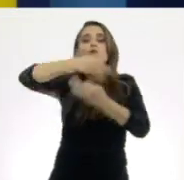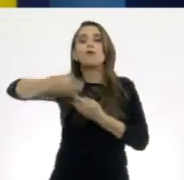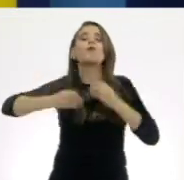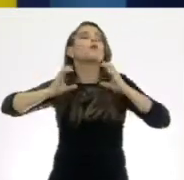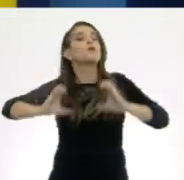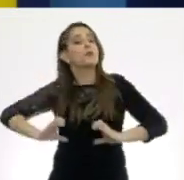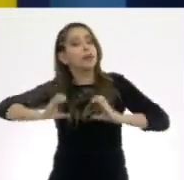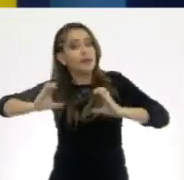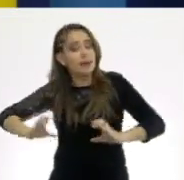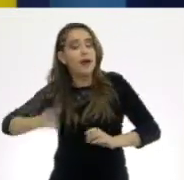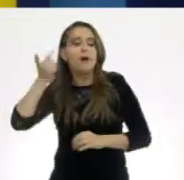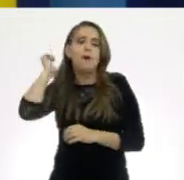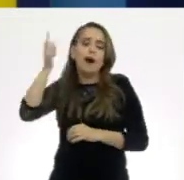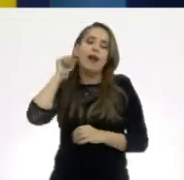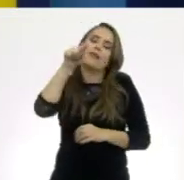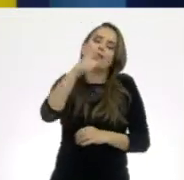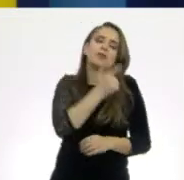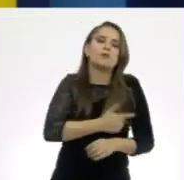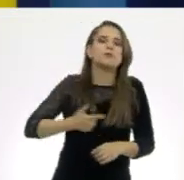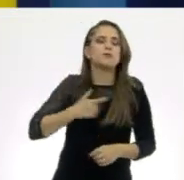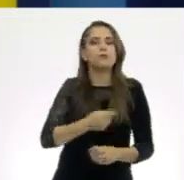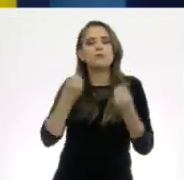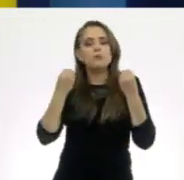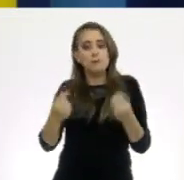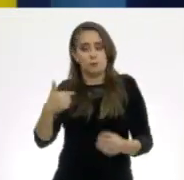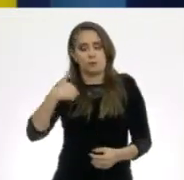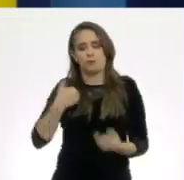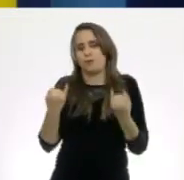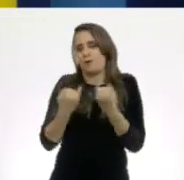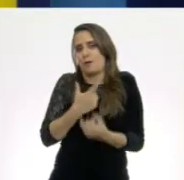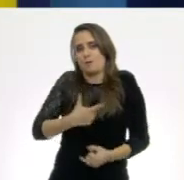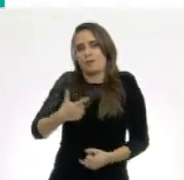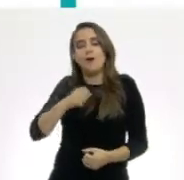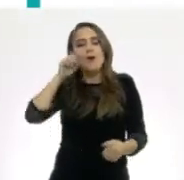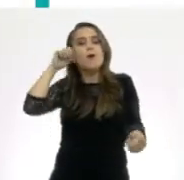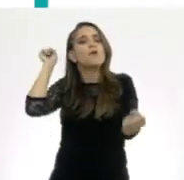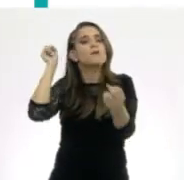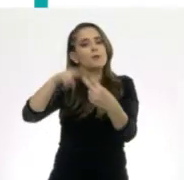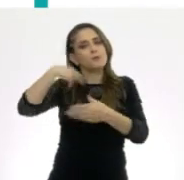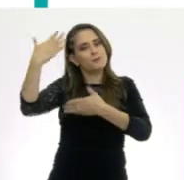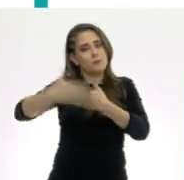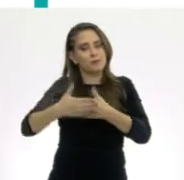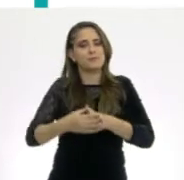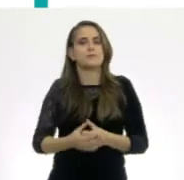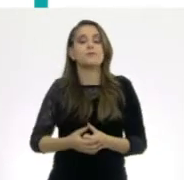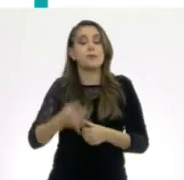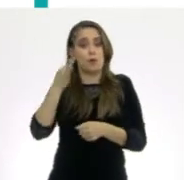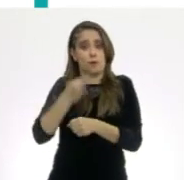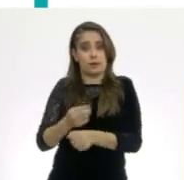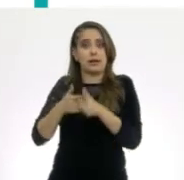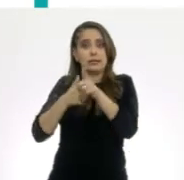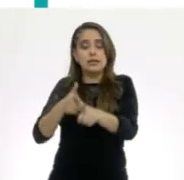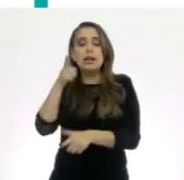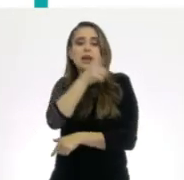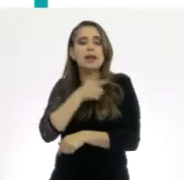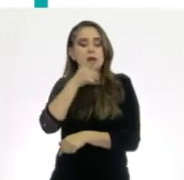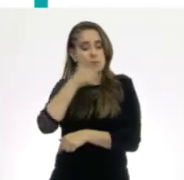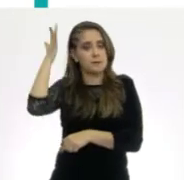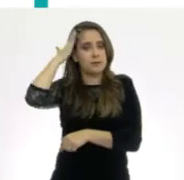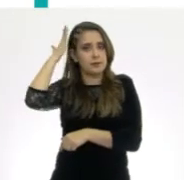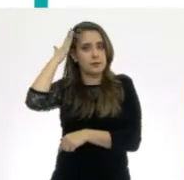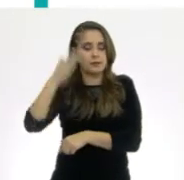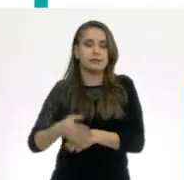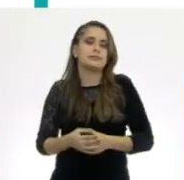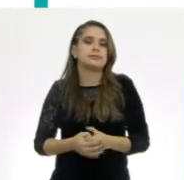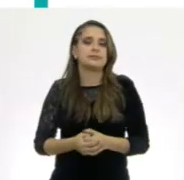cuidamos. Espero lo hayan disfrutado tanto como nosotros. Hasta la próxima. A continuación, lengua materna.